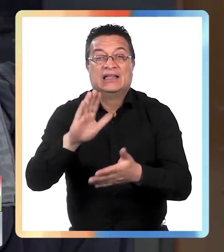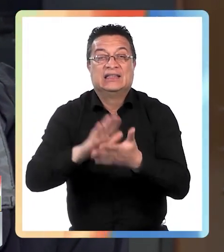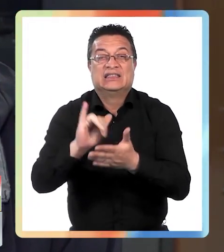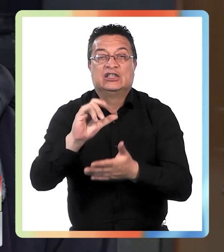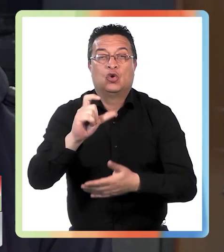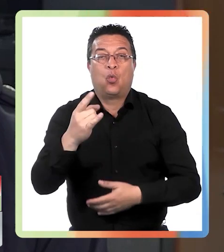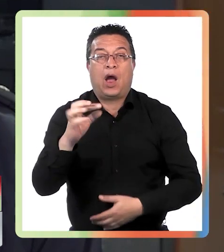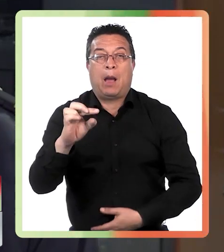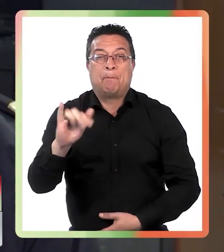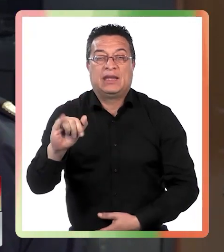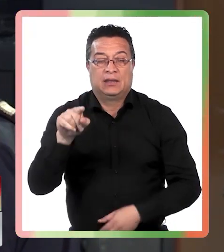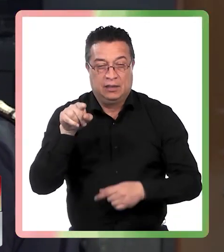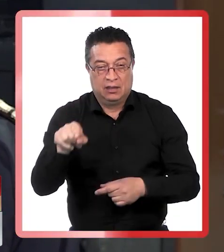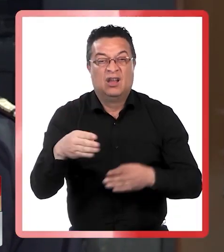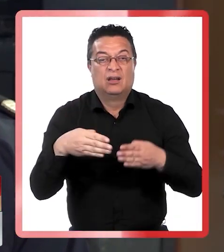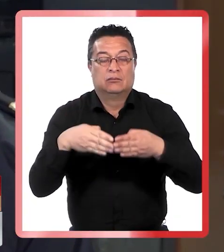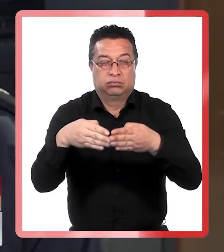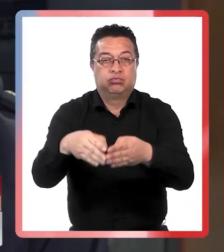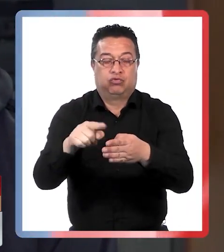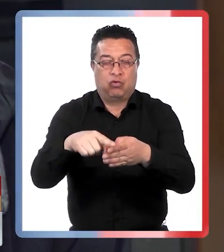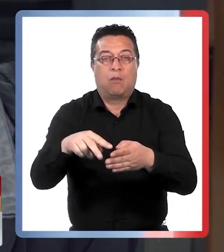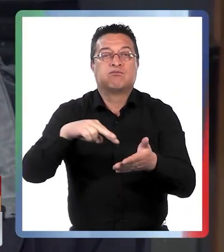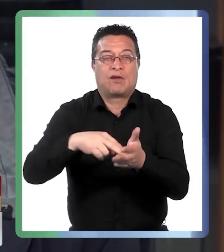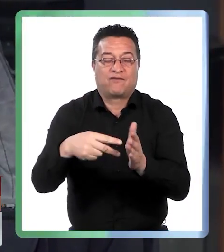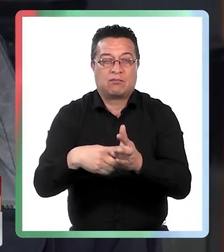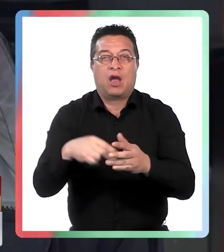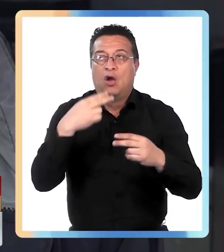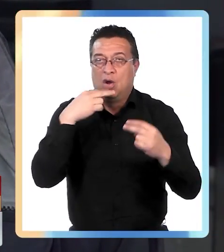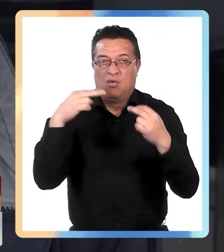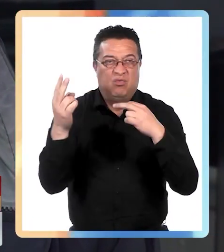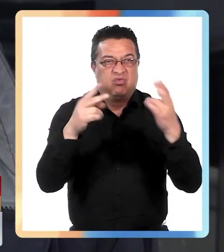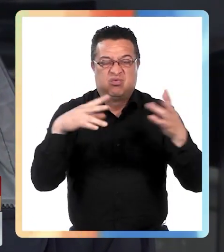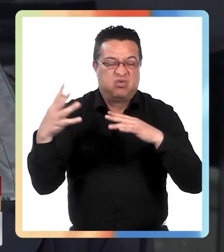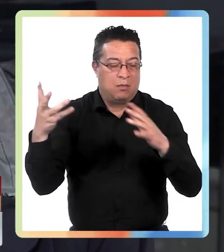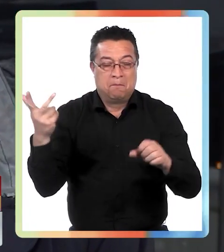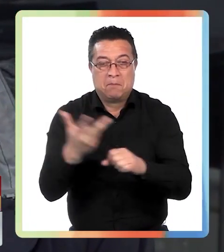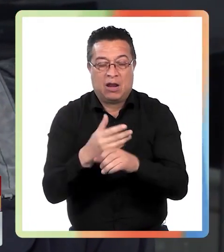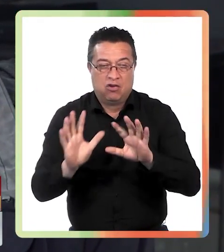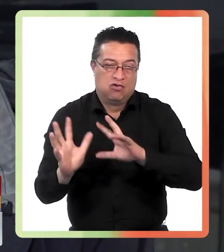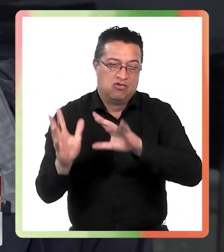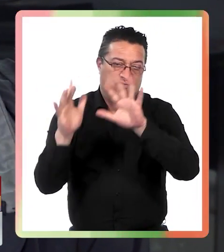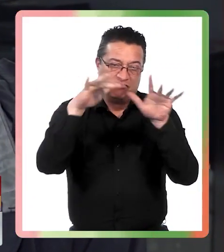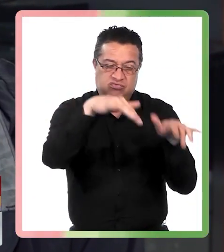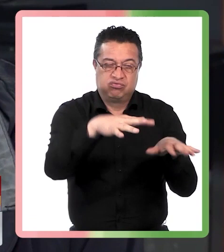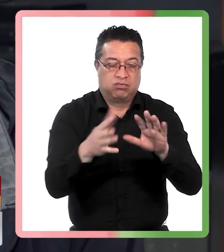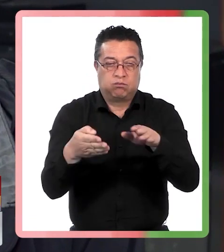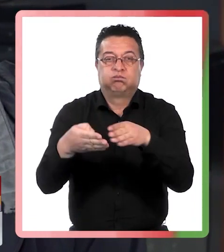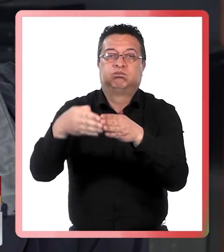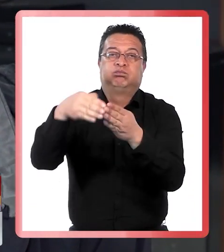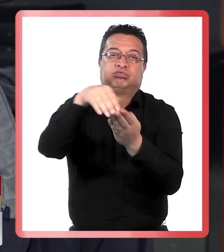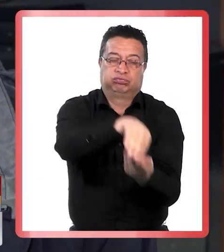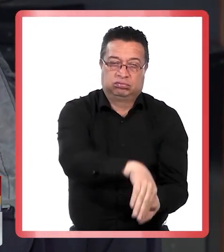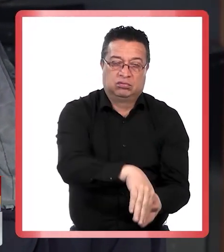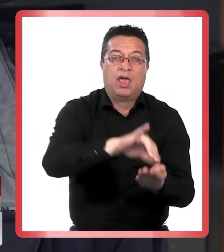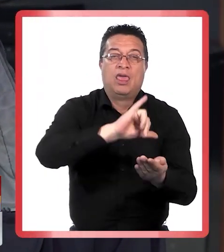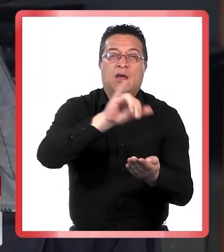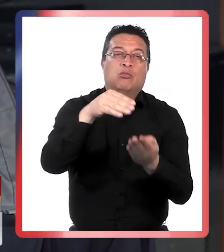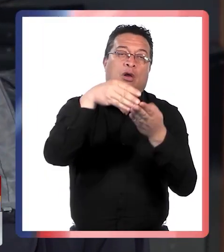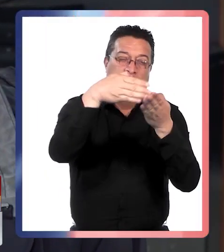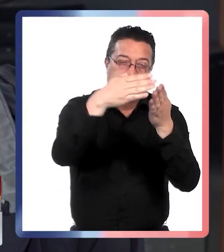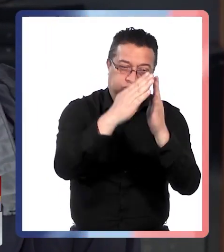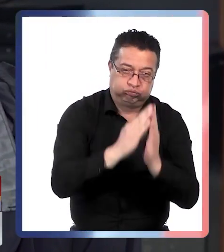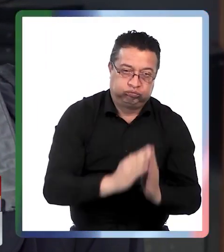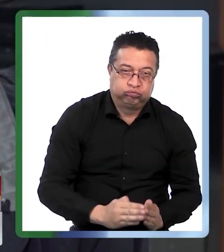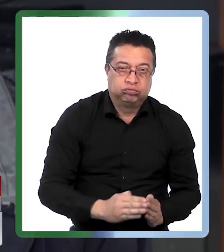donde una embarcación habría tenido un problema, producto del mal tiempo en el momento, del oleaje, se habría volcado y posteriormente se habría